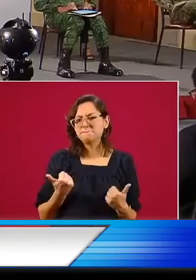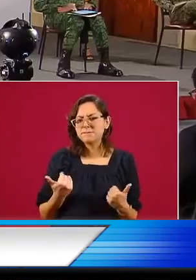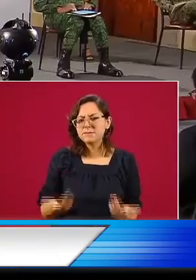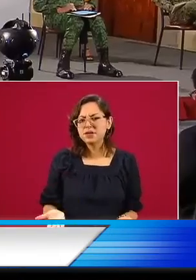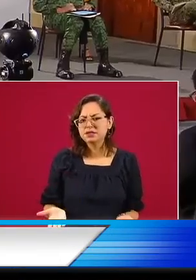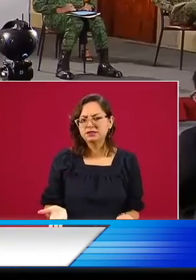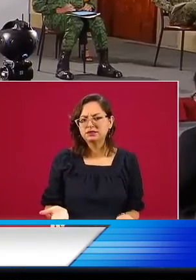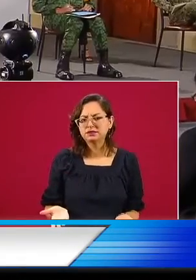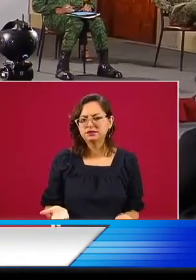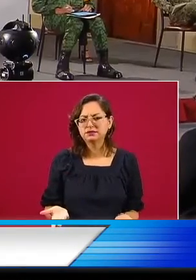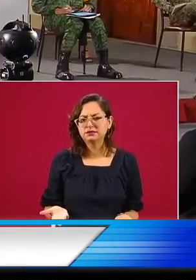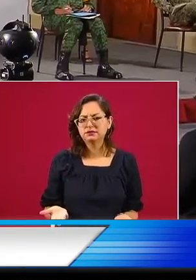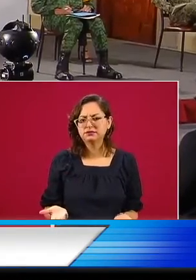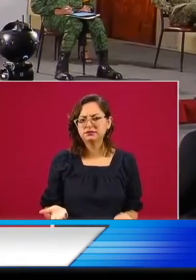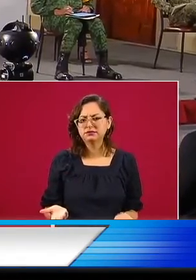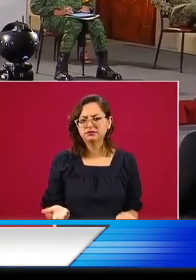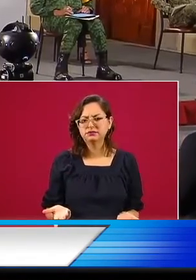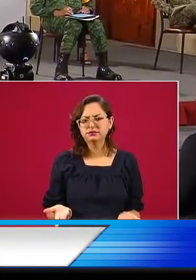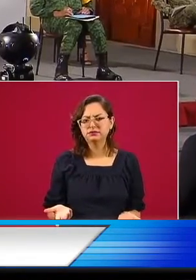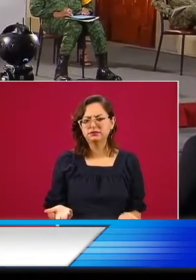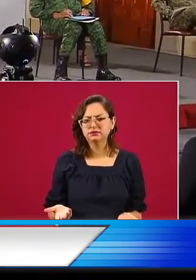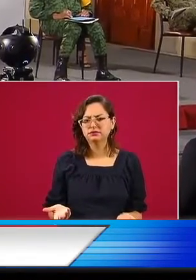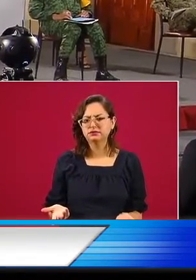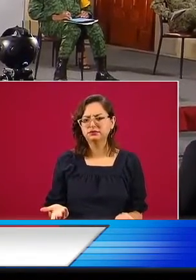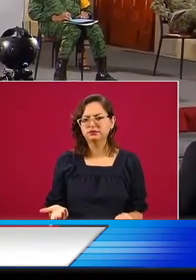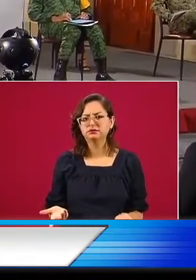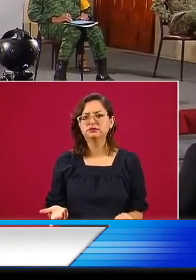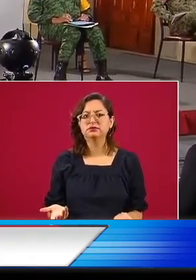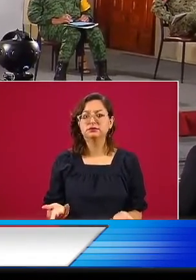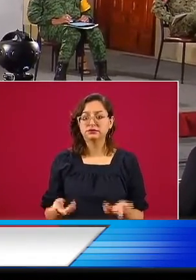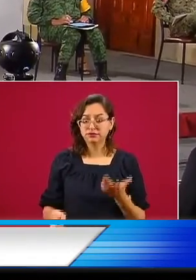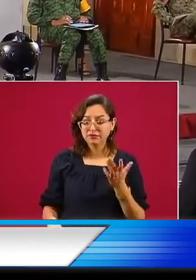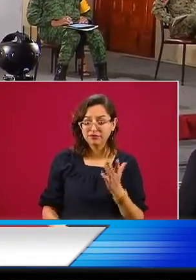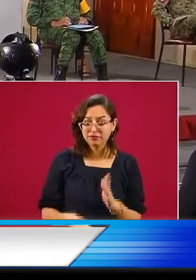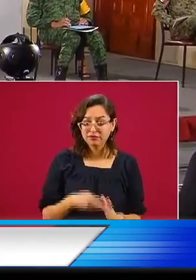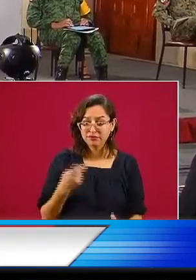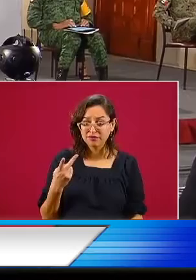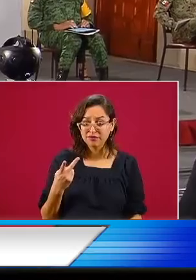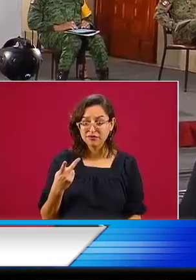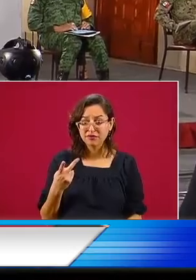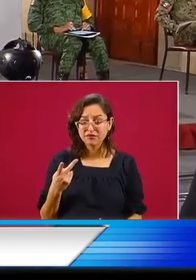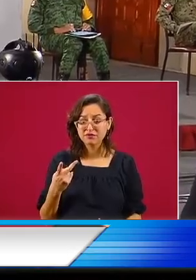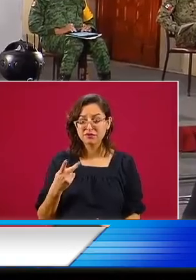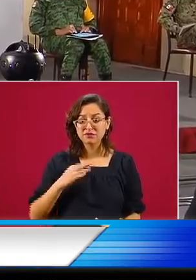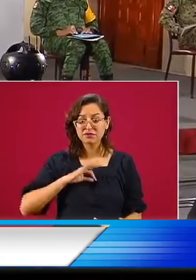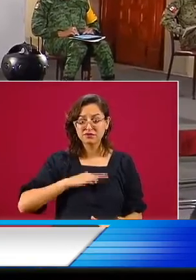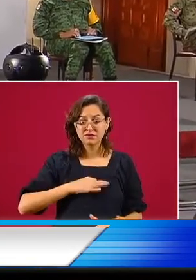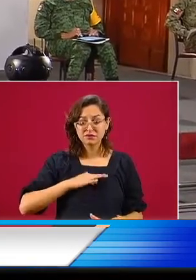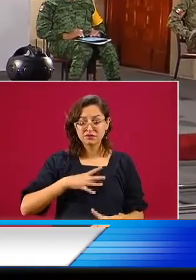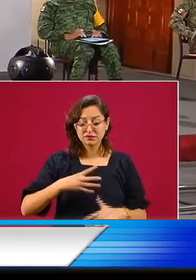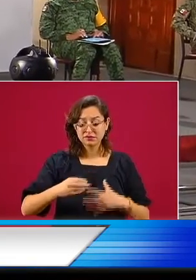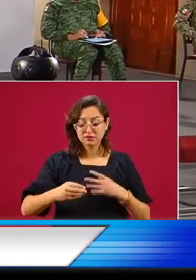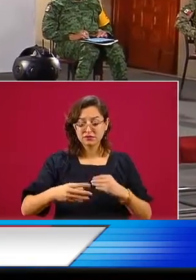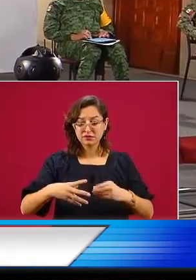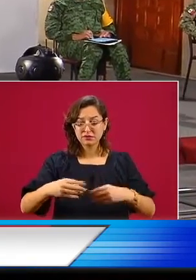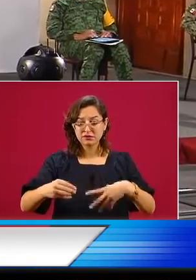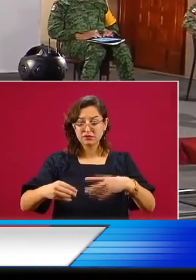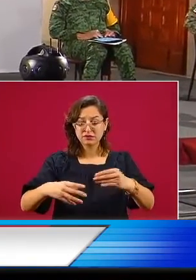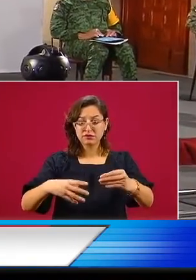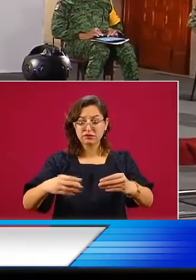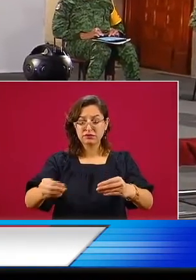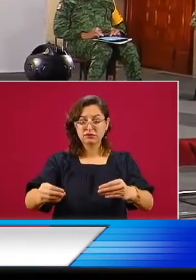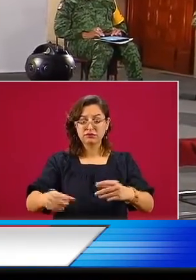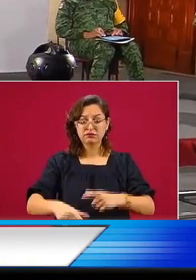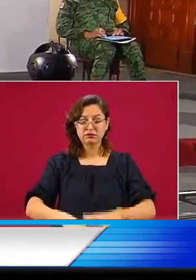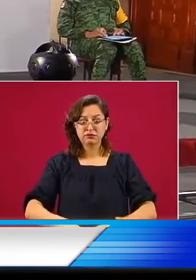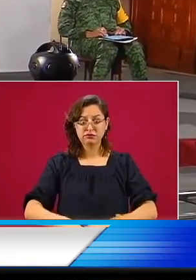público, afectando al pueblo de México con tarifas altas y aumentos desmedidos, llegó a su fin. Se está poniendo en orden y acabando con